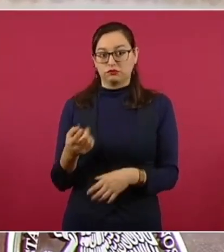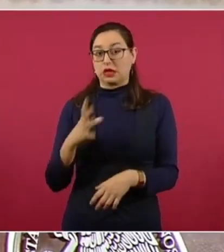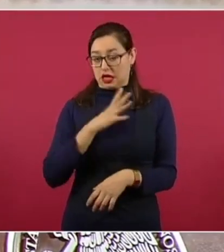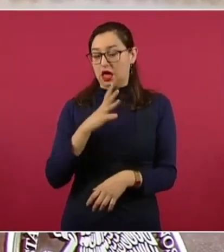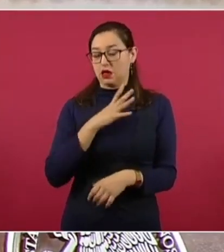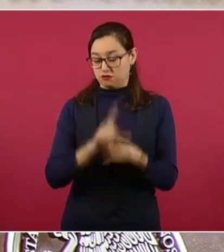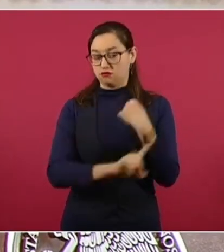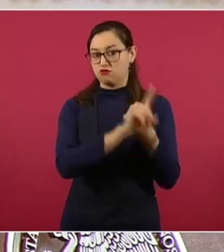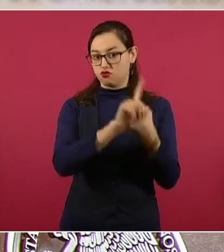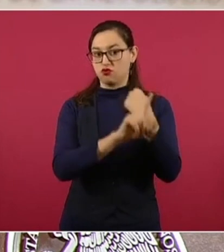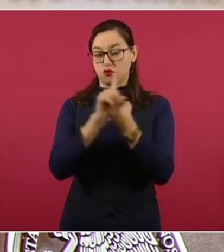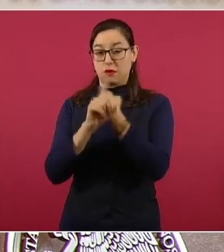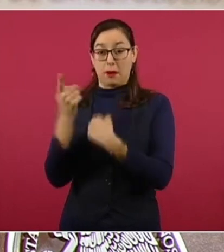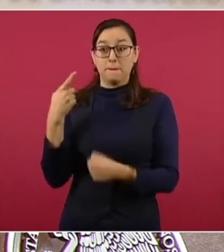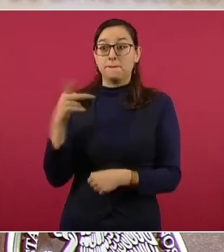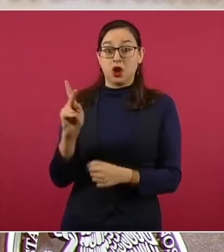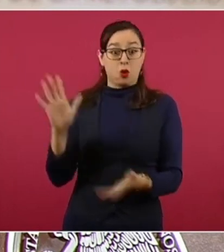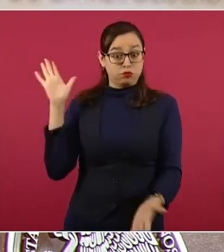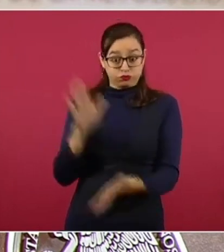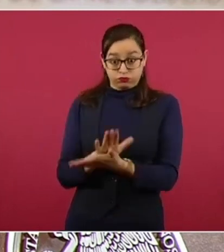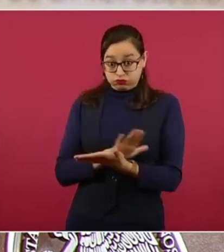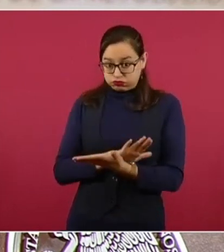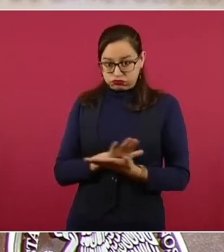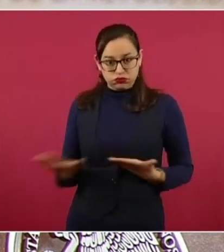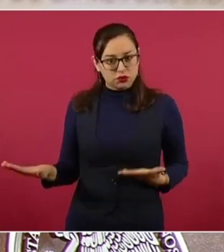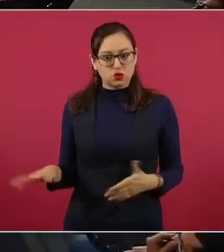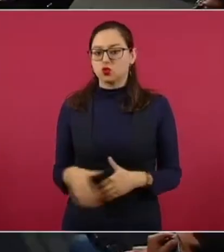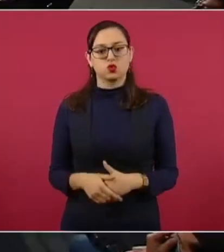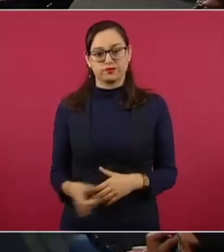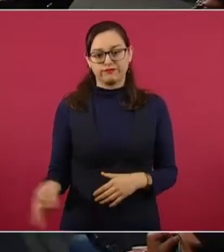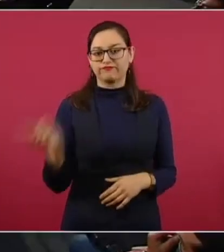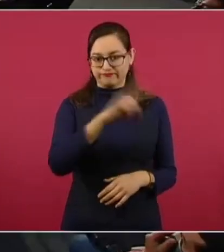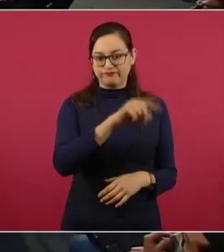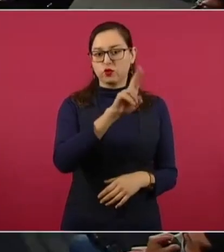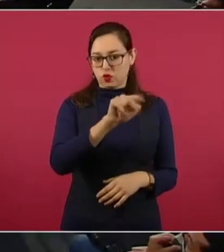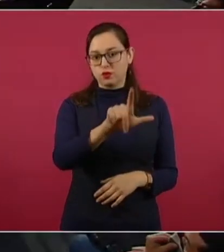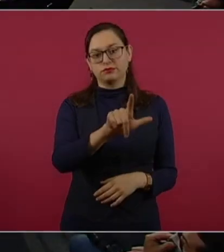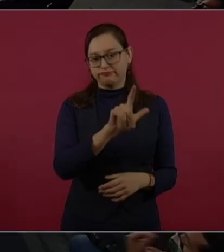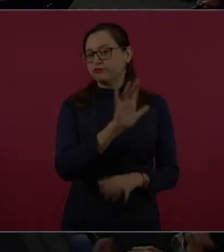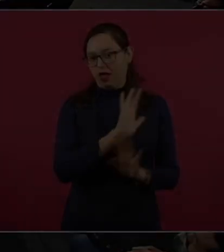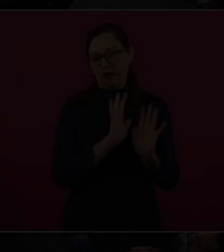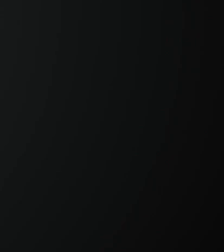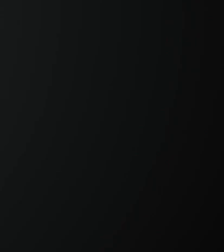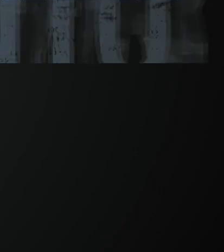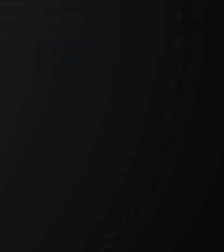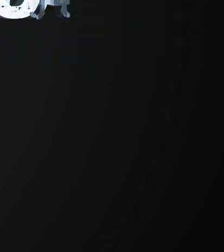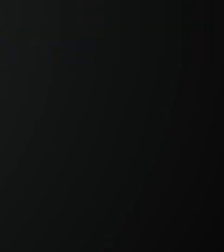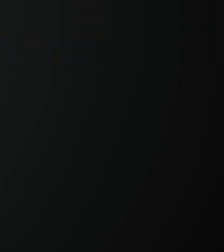se está quedando sin agua la gente, como el caso de Nuevo León. Bien.